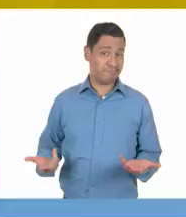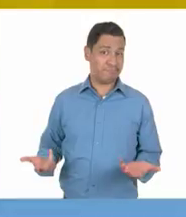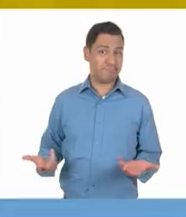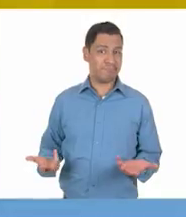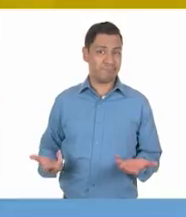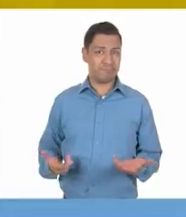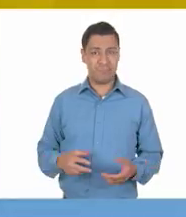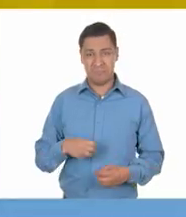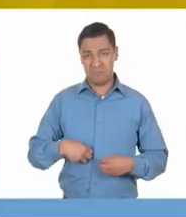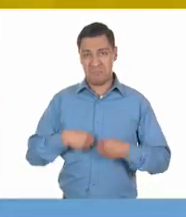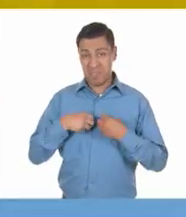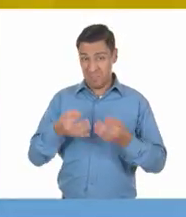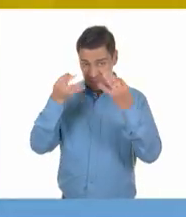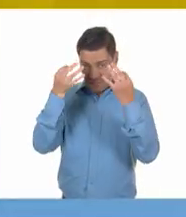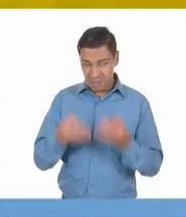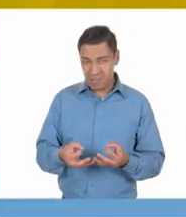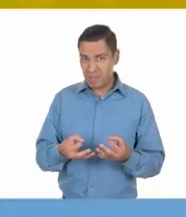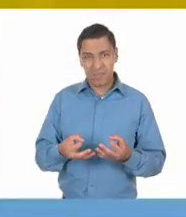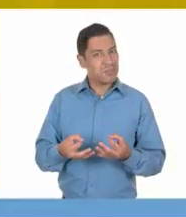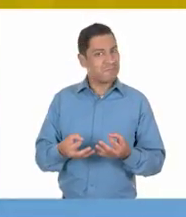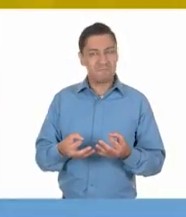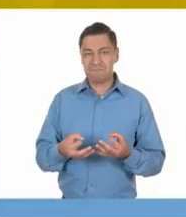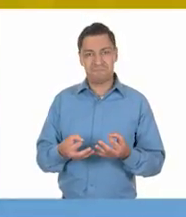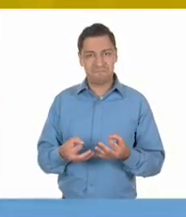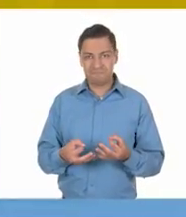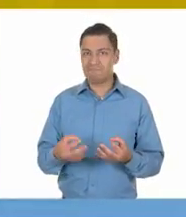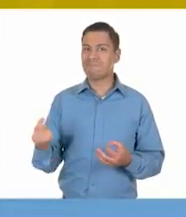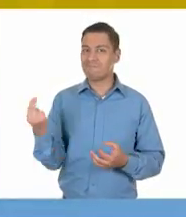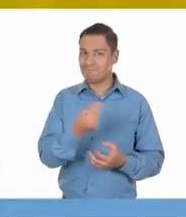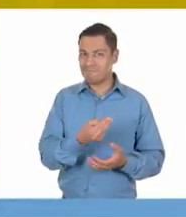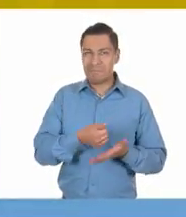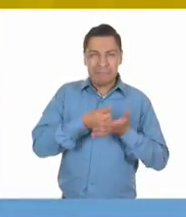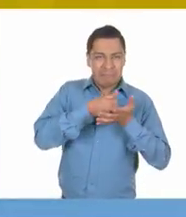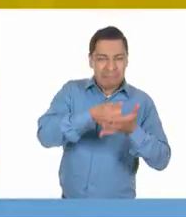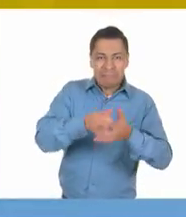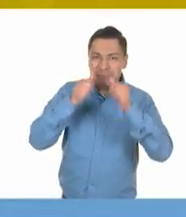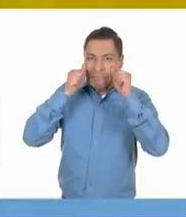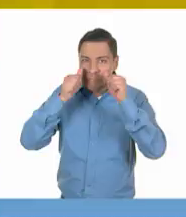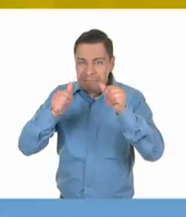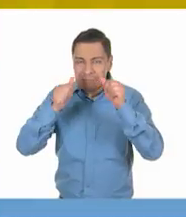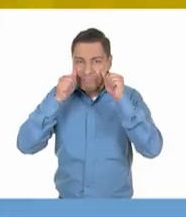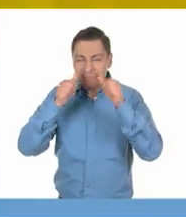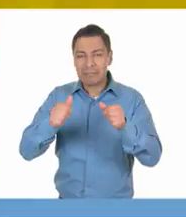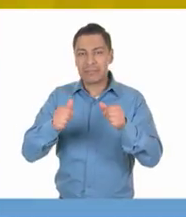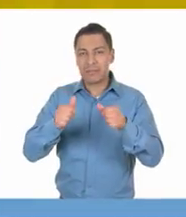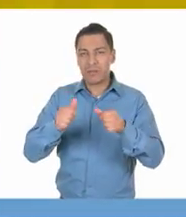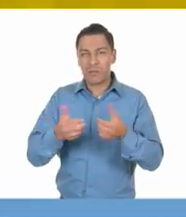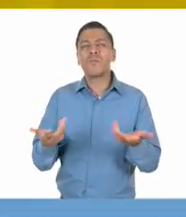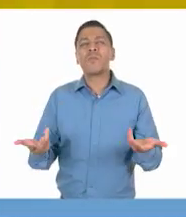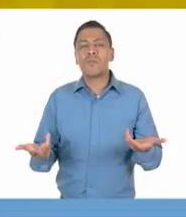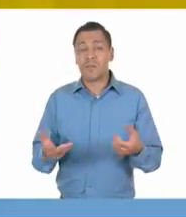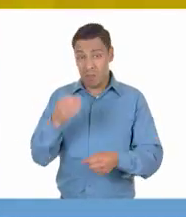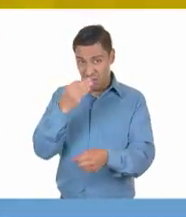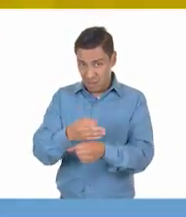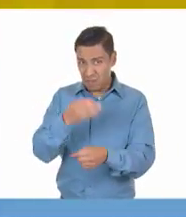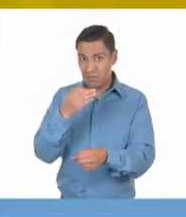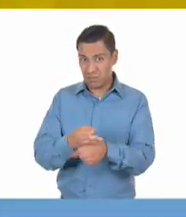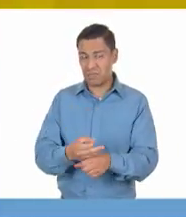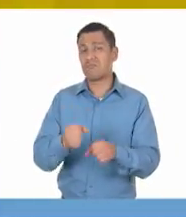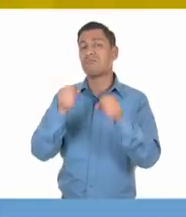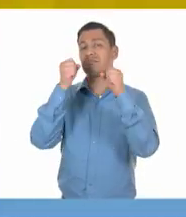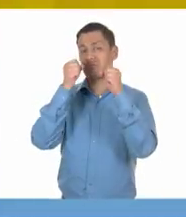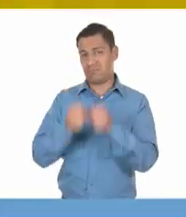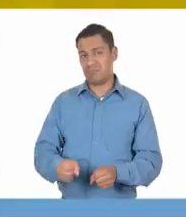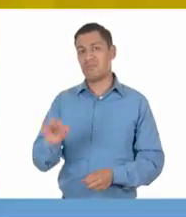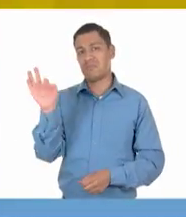una vida digna. Este es un desafío al que debemos darle mucha importancia porque incluso en este momento seguramente hay